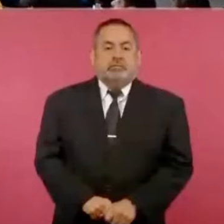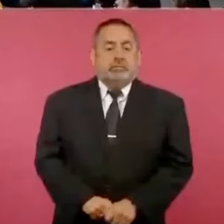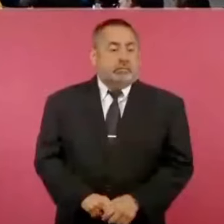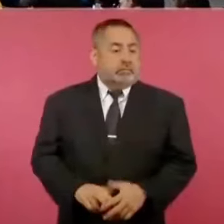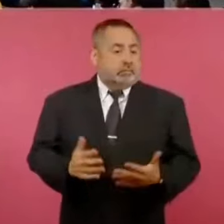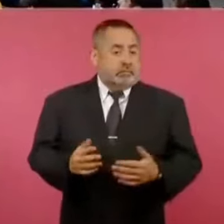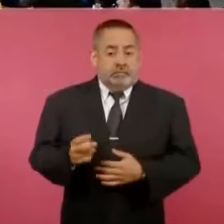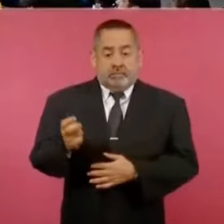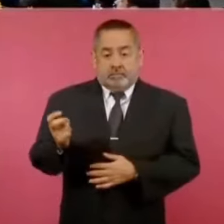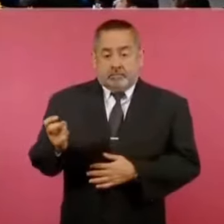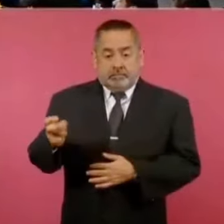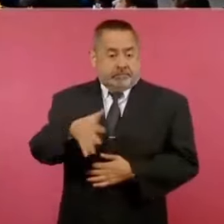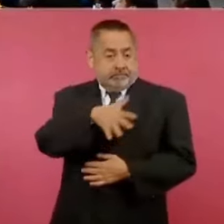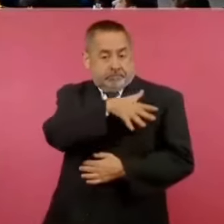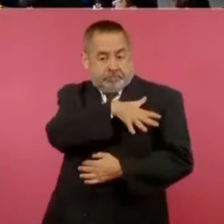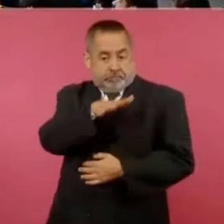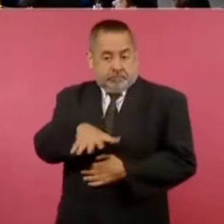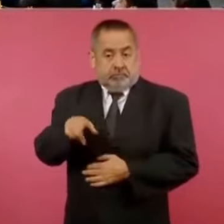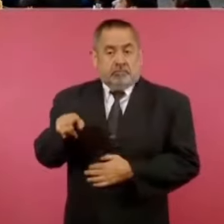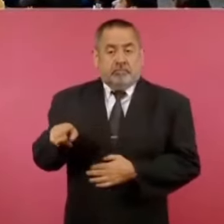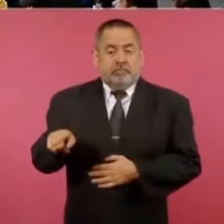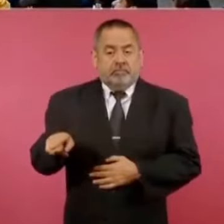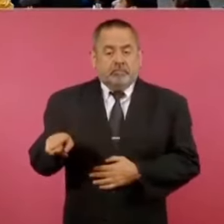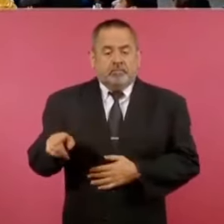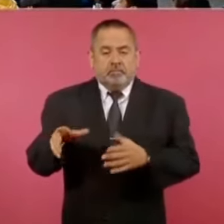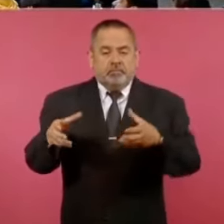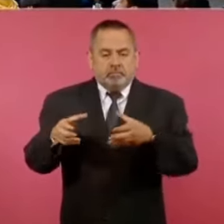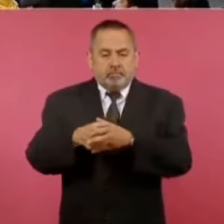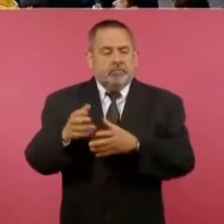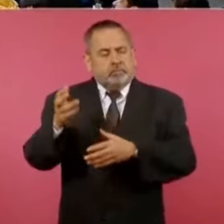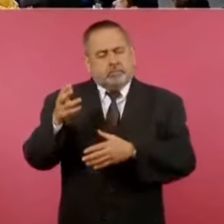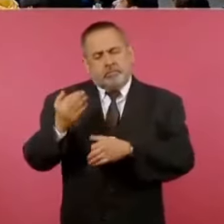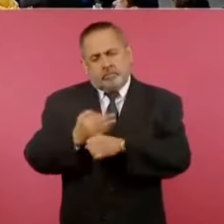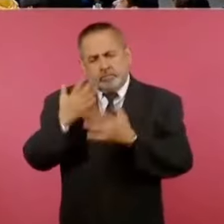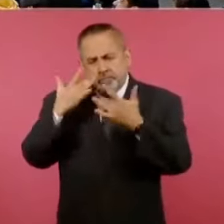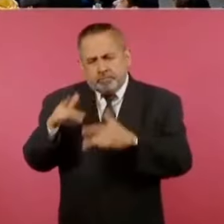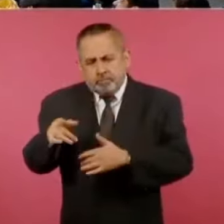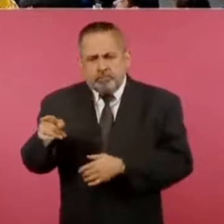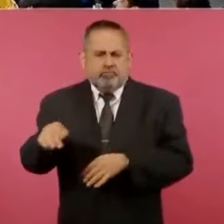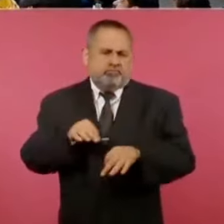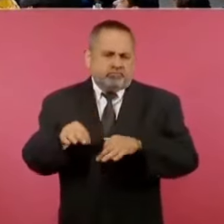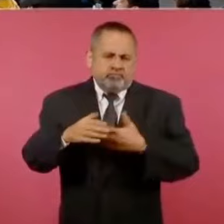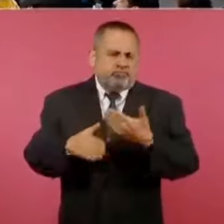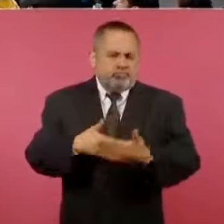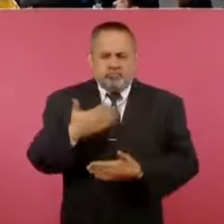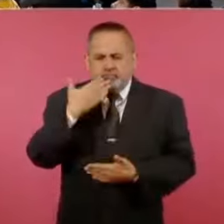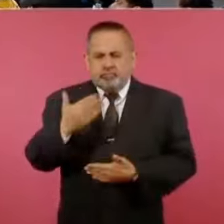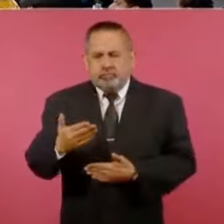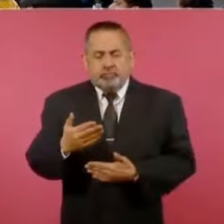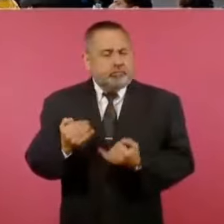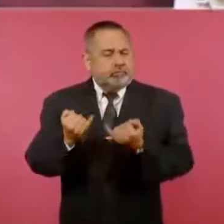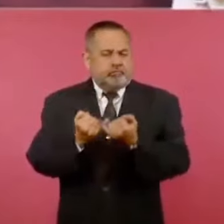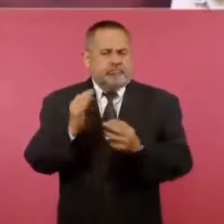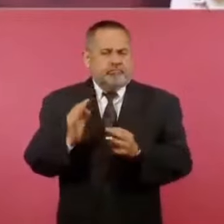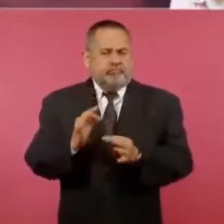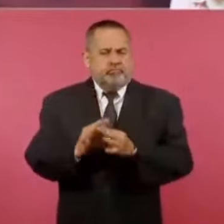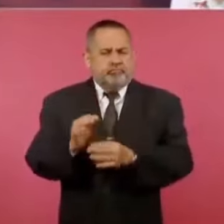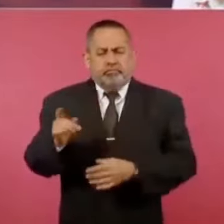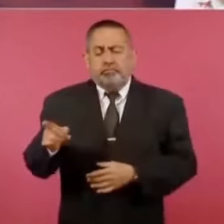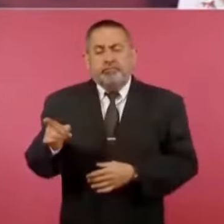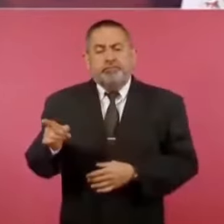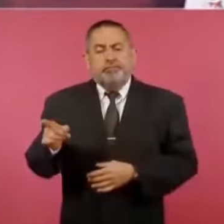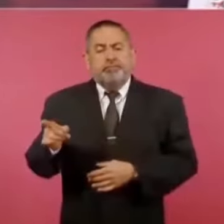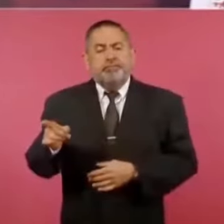este general de división retirado está haciendo una gran labor, igual que